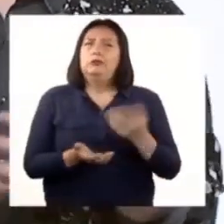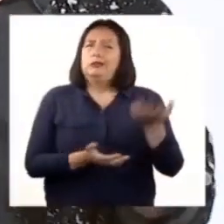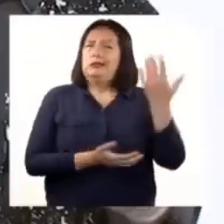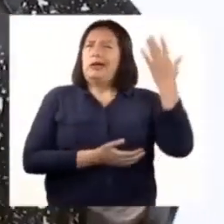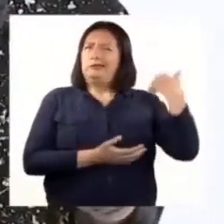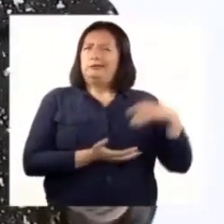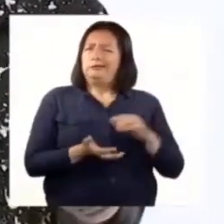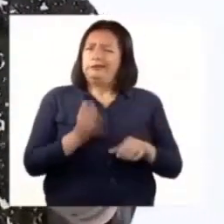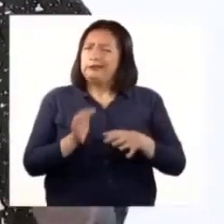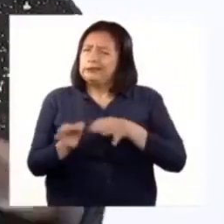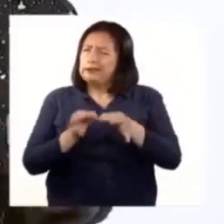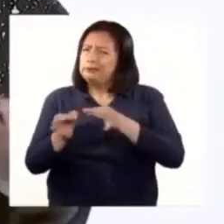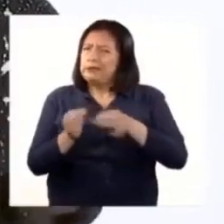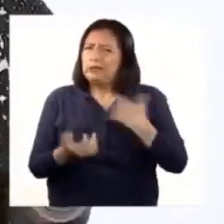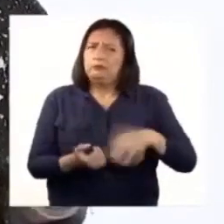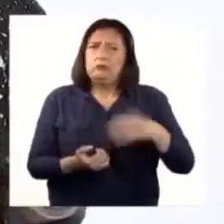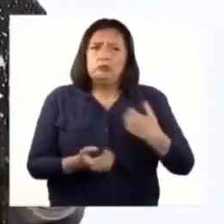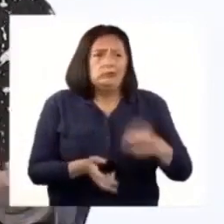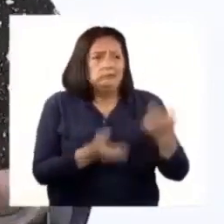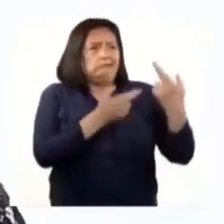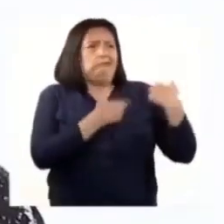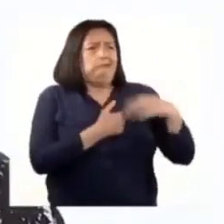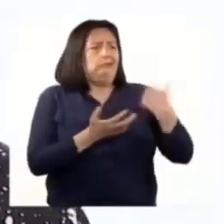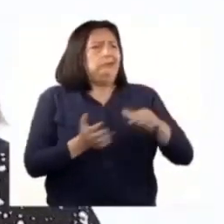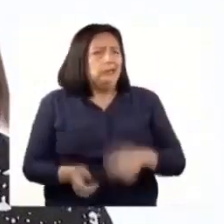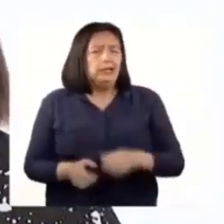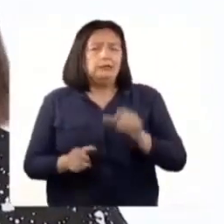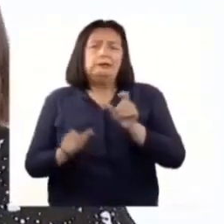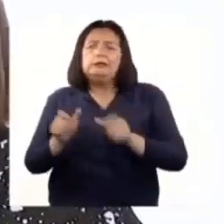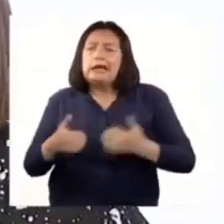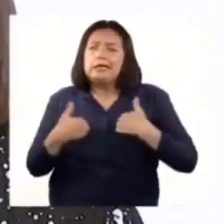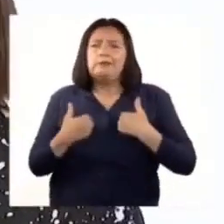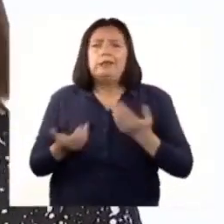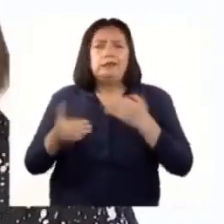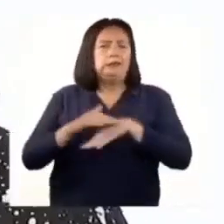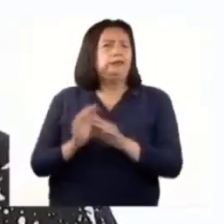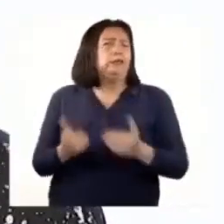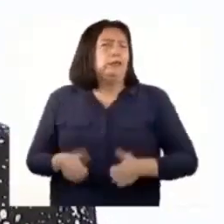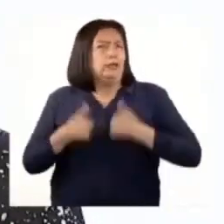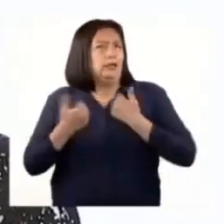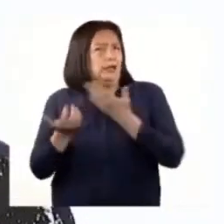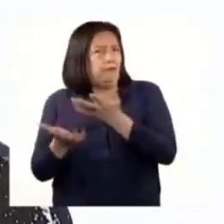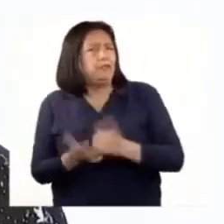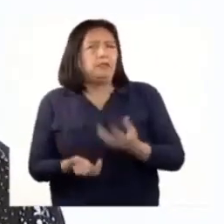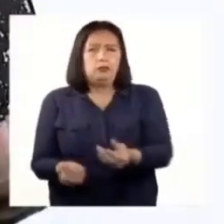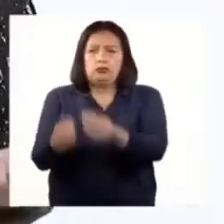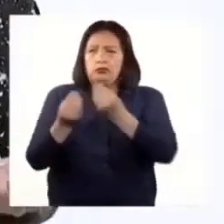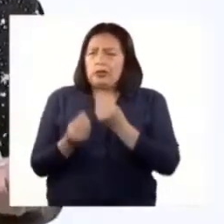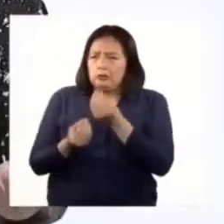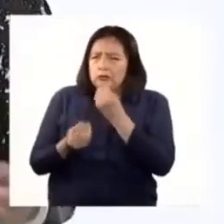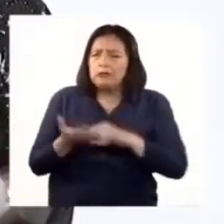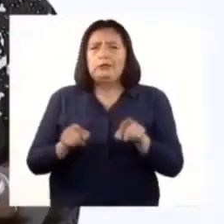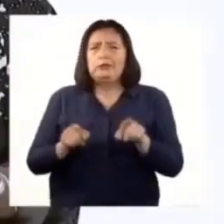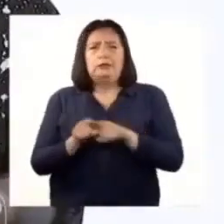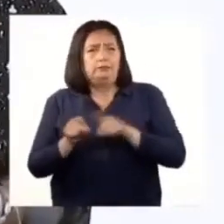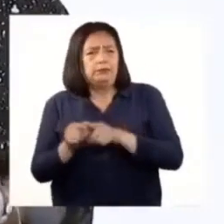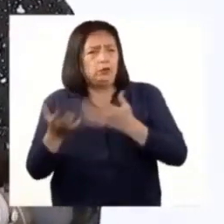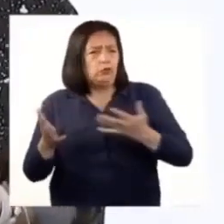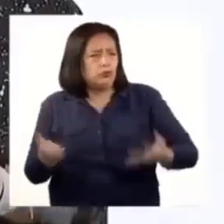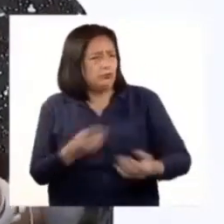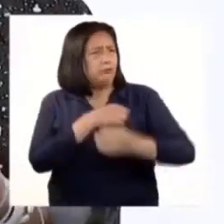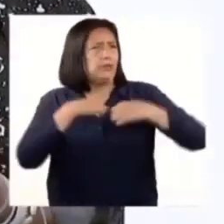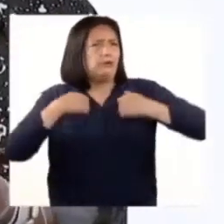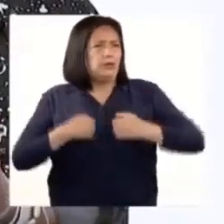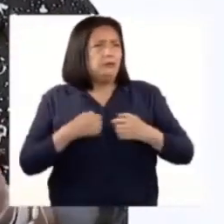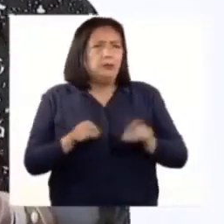rol fundamental que cumplen los animales en nuestra vida. Ellos nos aportan recursos para alimentarnos y para vestirnos, pero también son muy